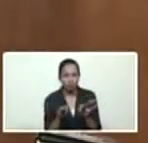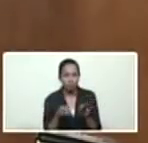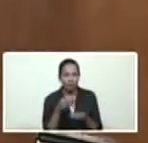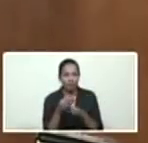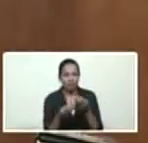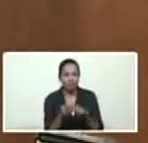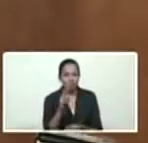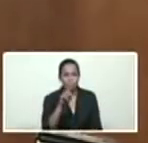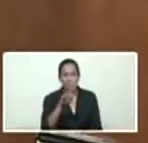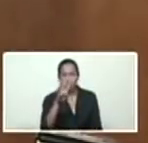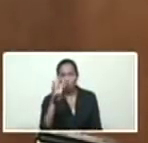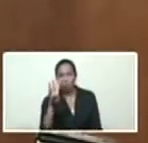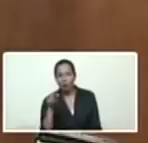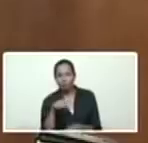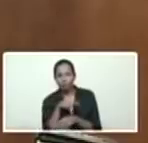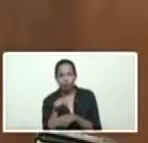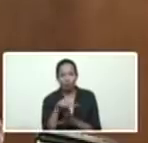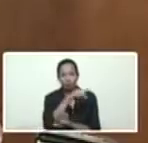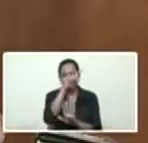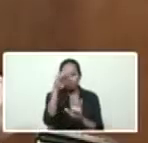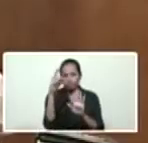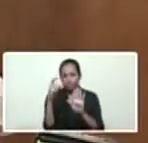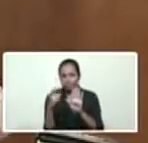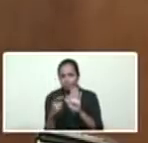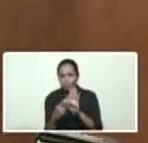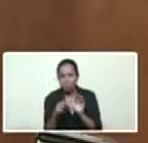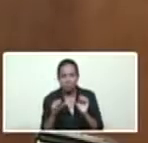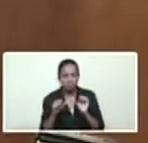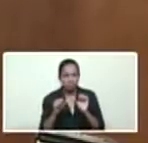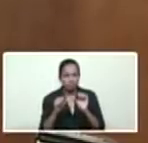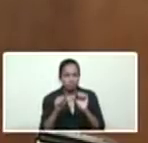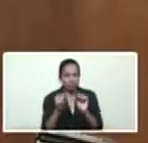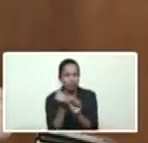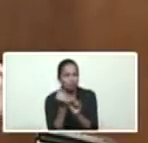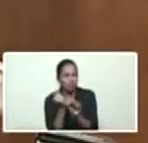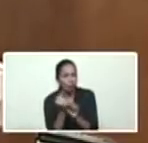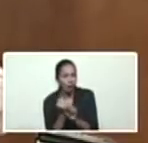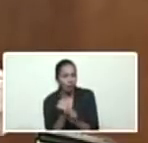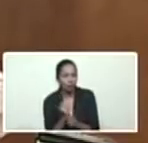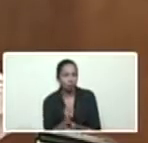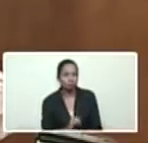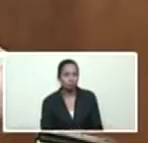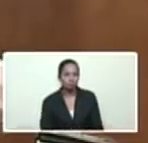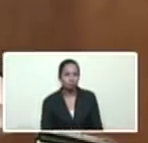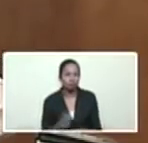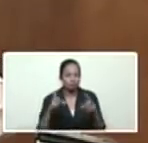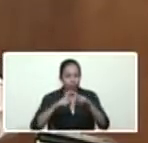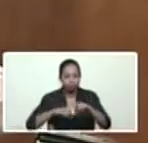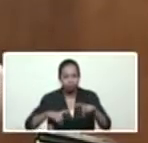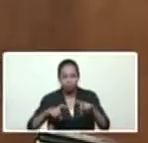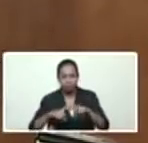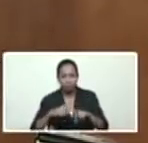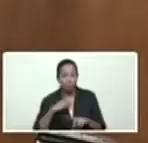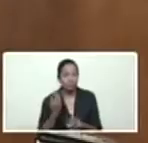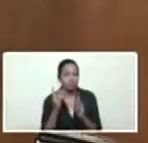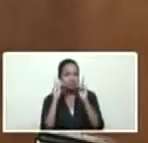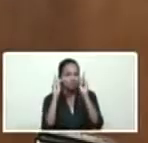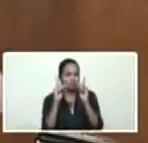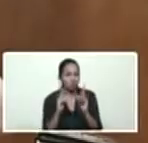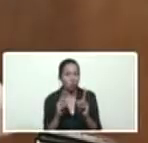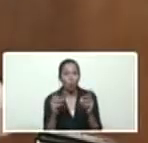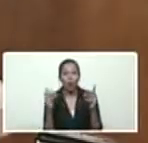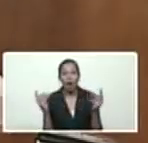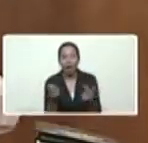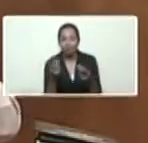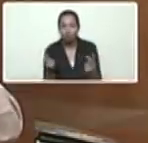24 horas del día de manera continua en coordinación permanente revisión decisión acción